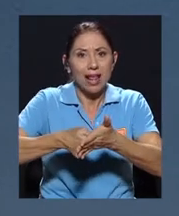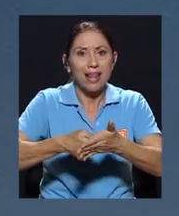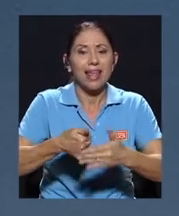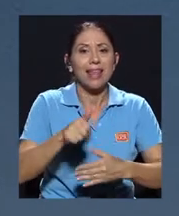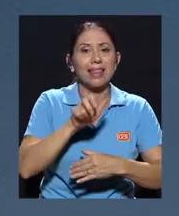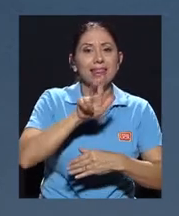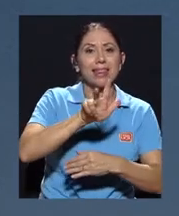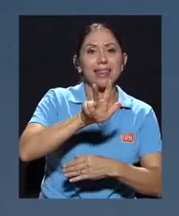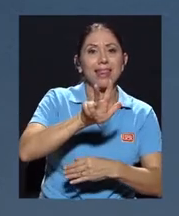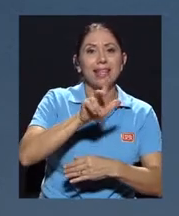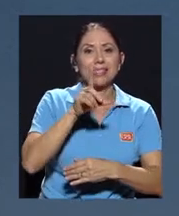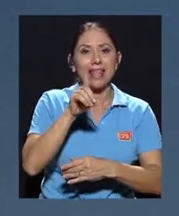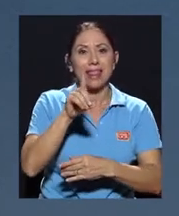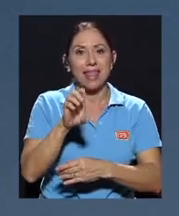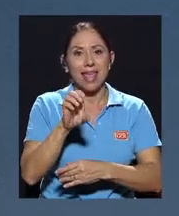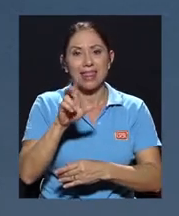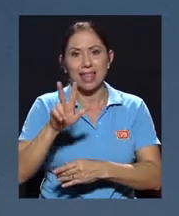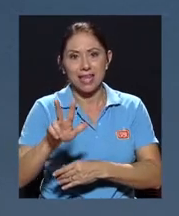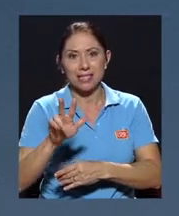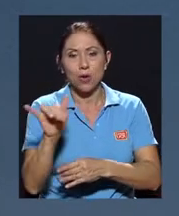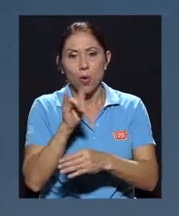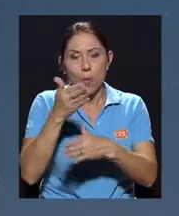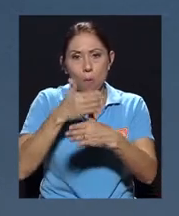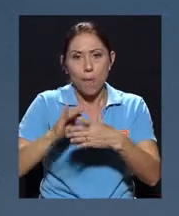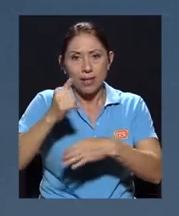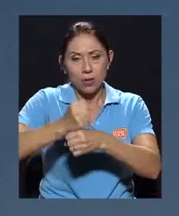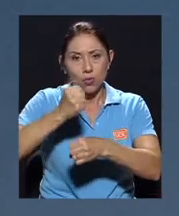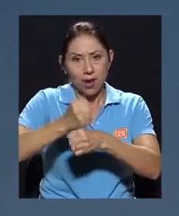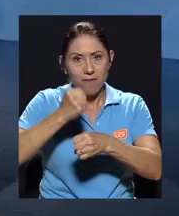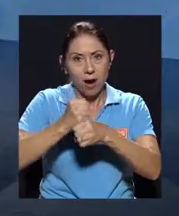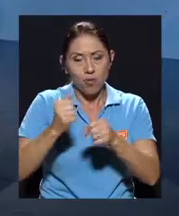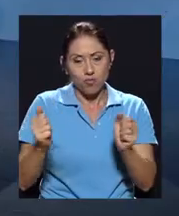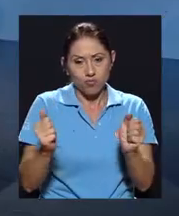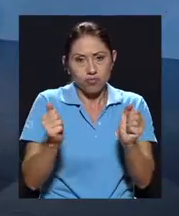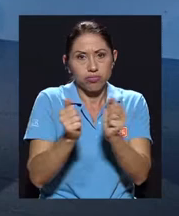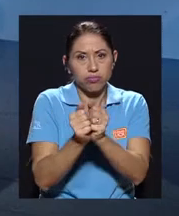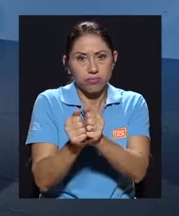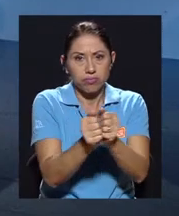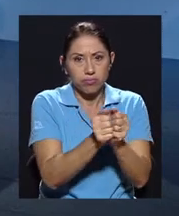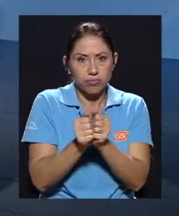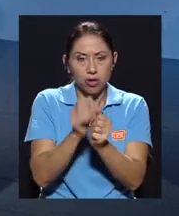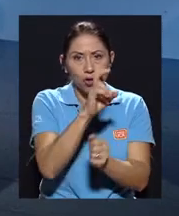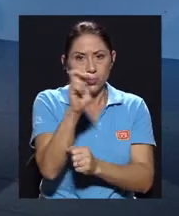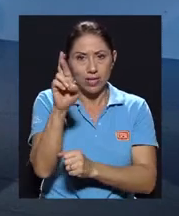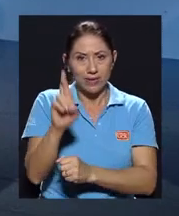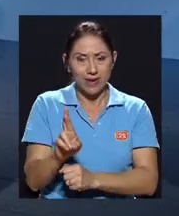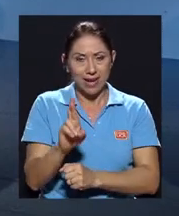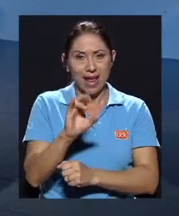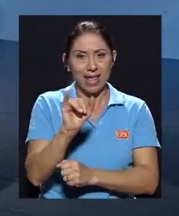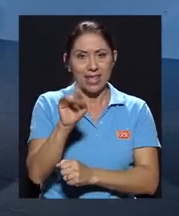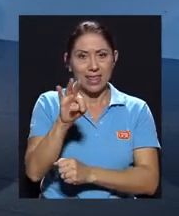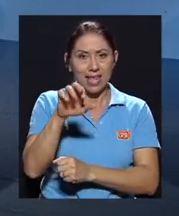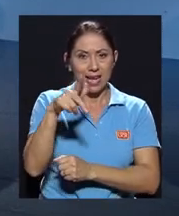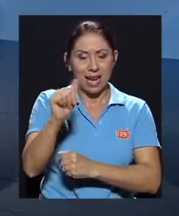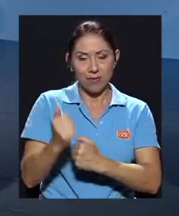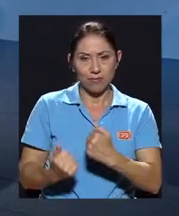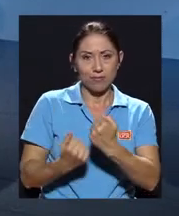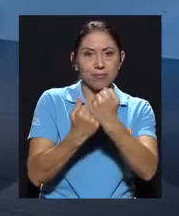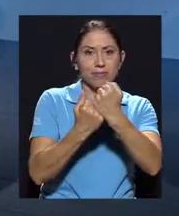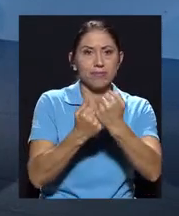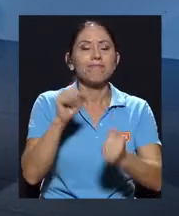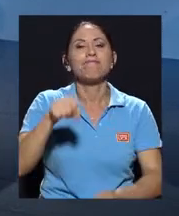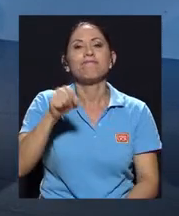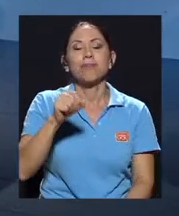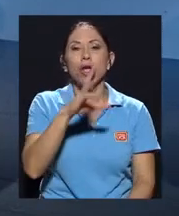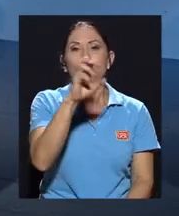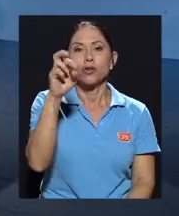como parte de un trabajo mancomunado que de Costa Rica Íntegra de algún modo está siendo respaldado? Bueno, Costa Rica Íntegra también ha